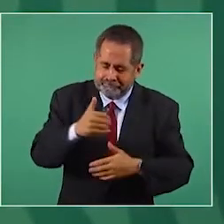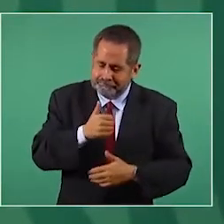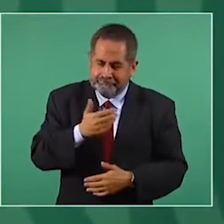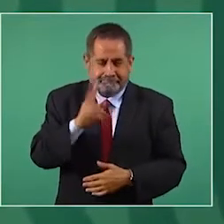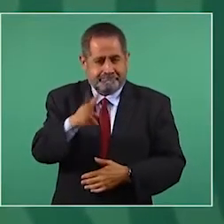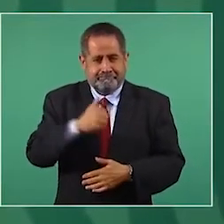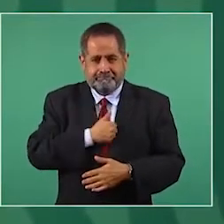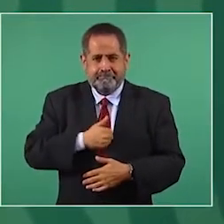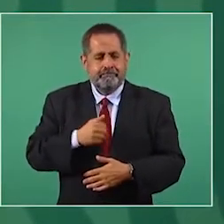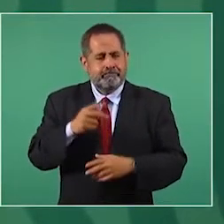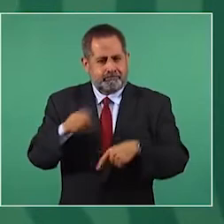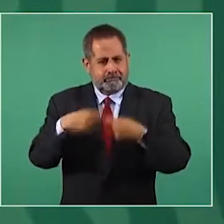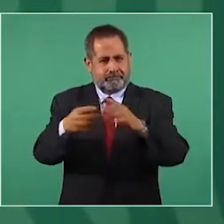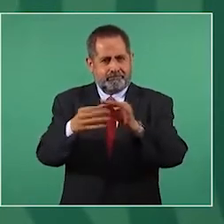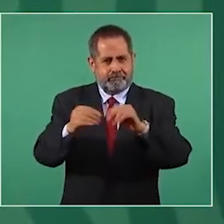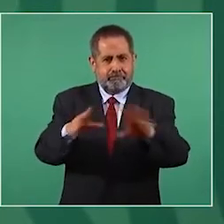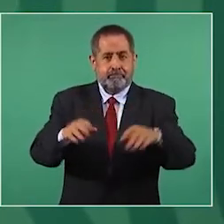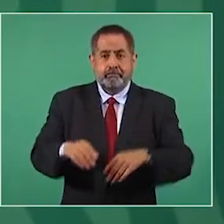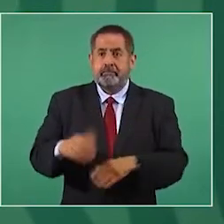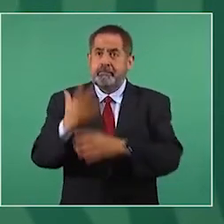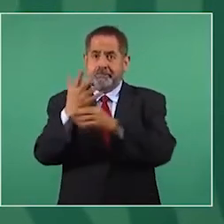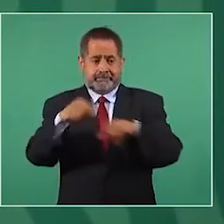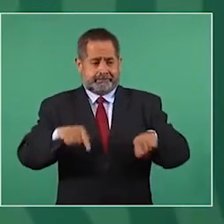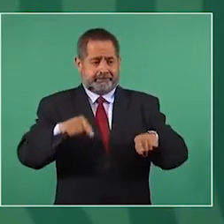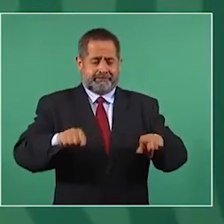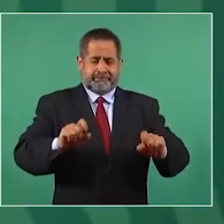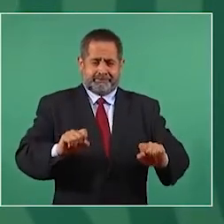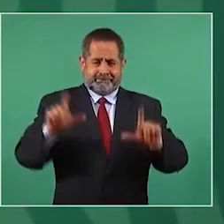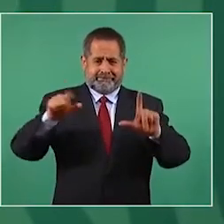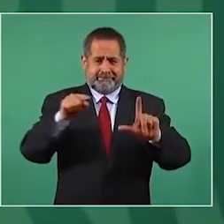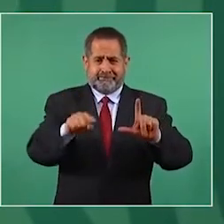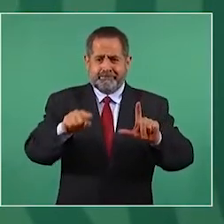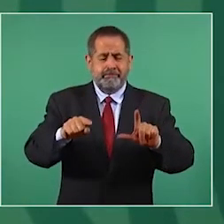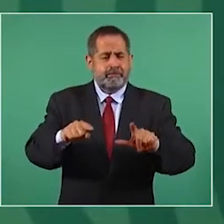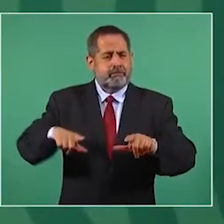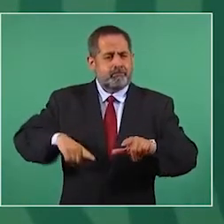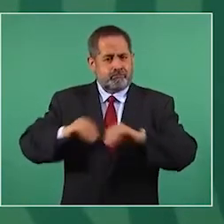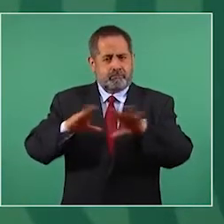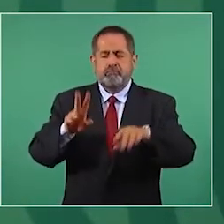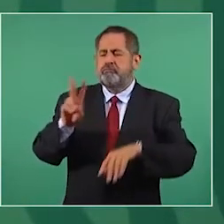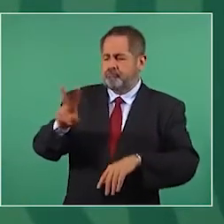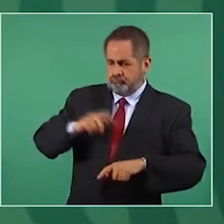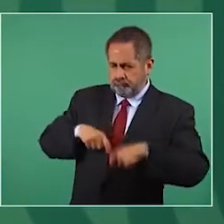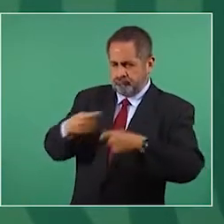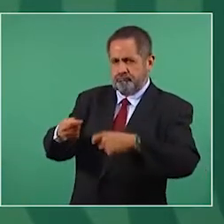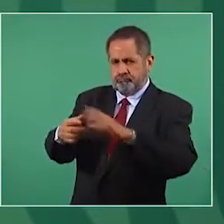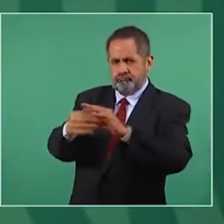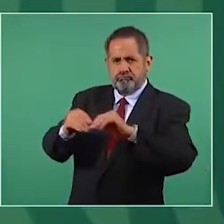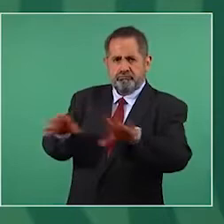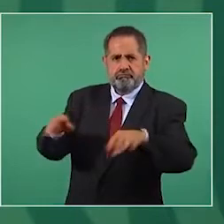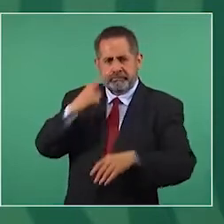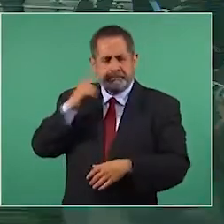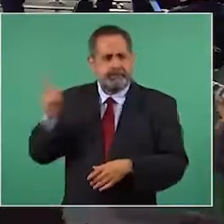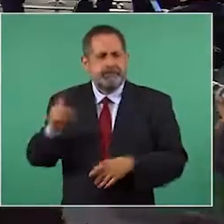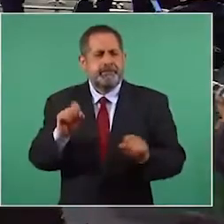Las cifras de la página del gobierno… voy a dar ahora la información. A ver,